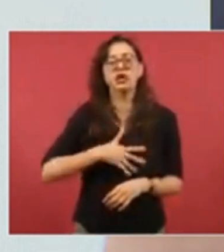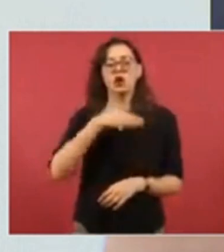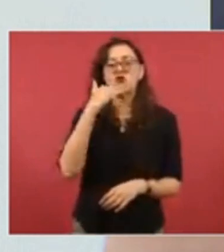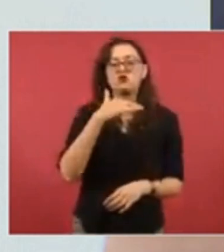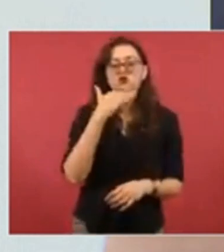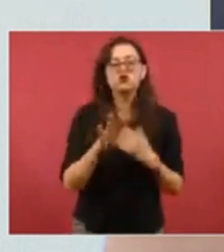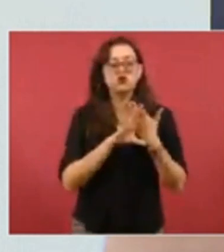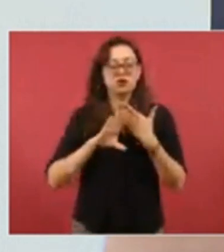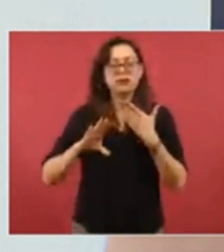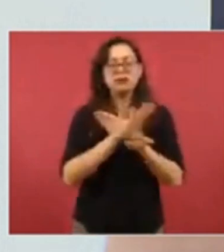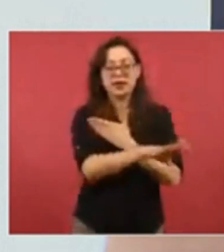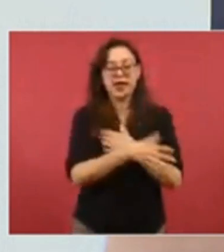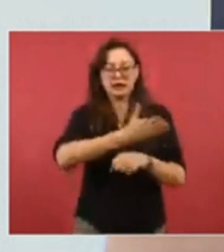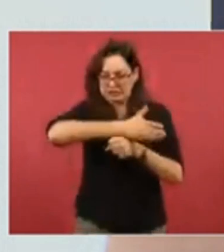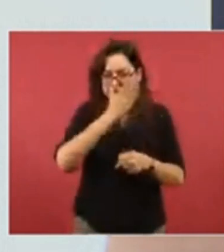Hace muy poco